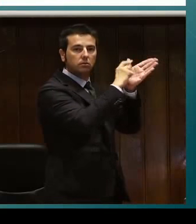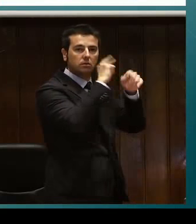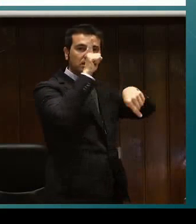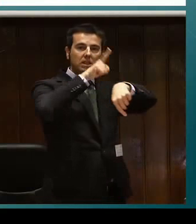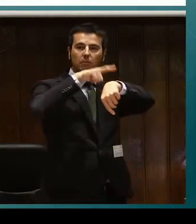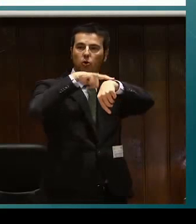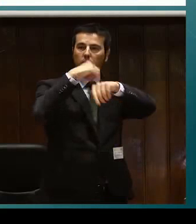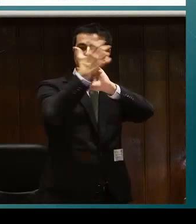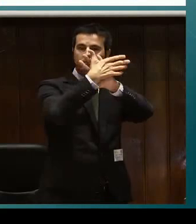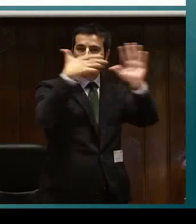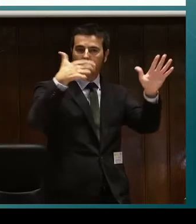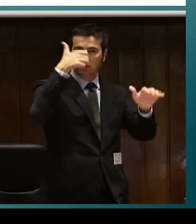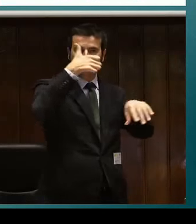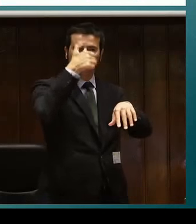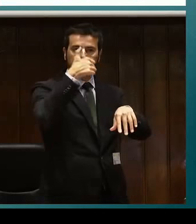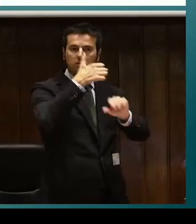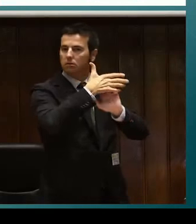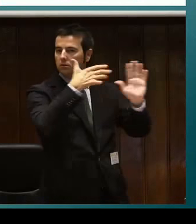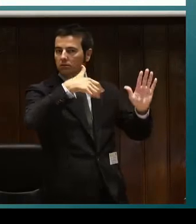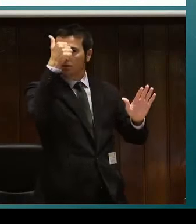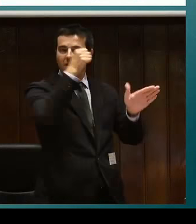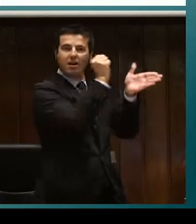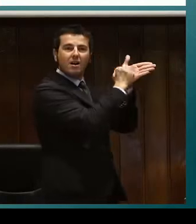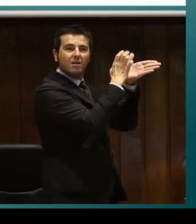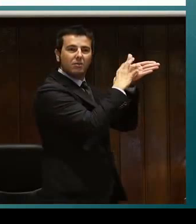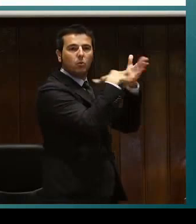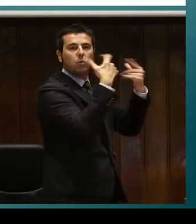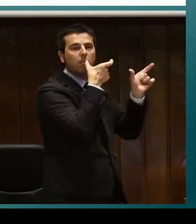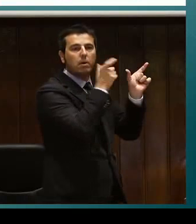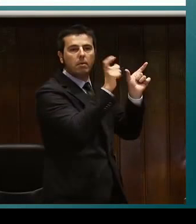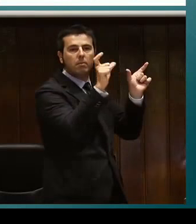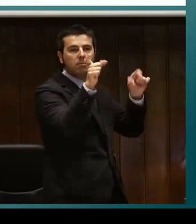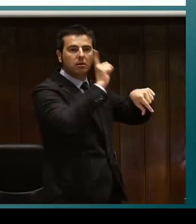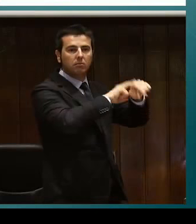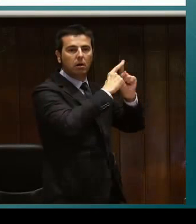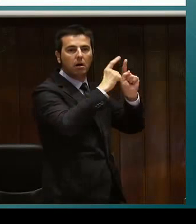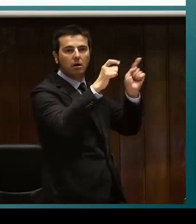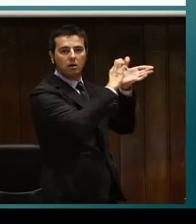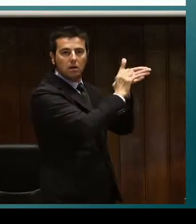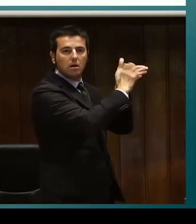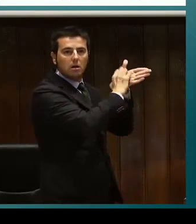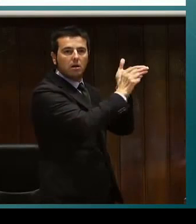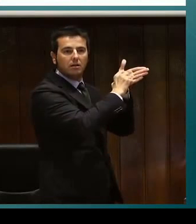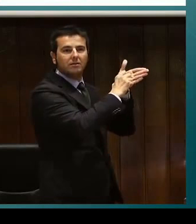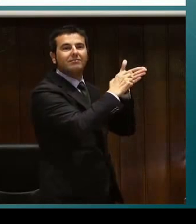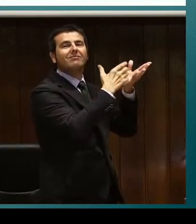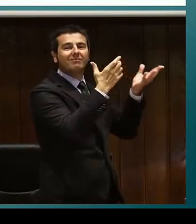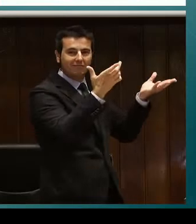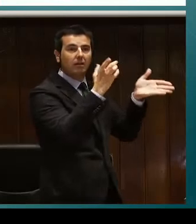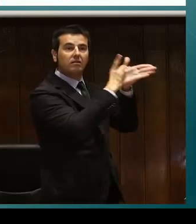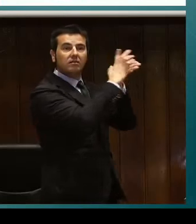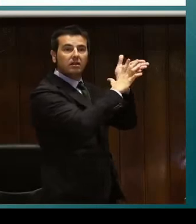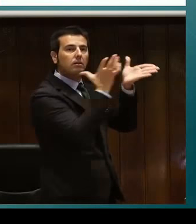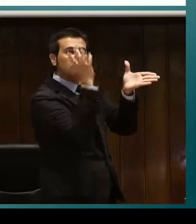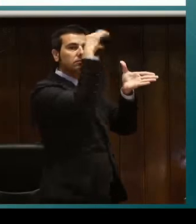Es una combinación del dactilológico en palma y la lengua de signos adaptada en la palma de la mano, que hace que el tiempo de comunicación sea más